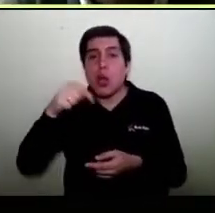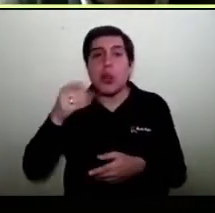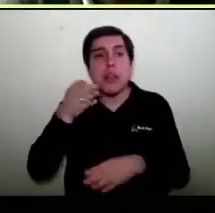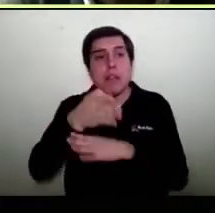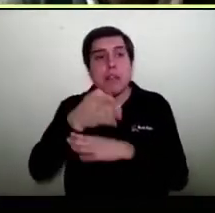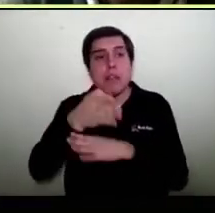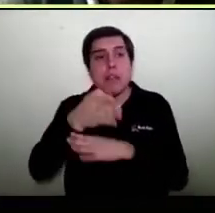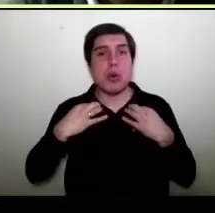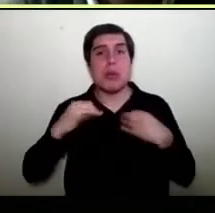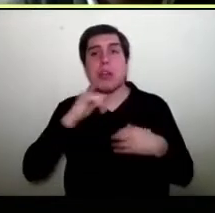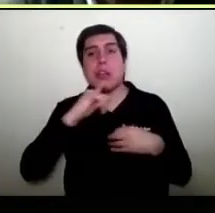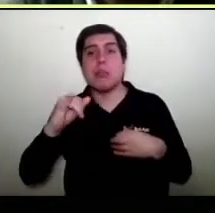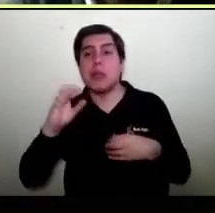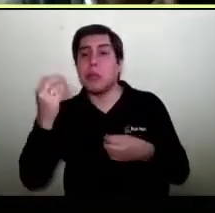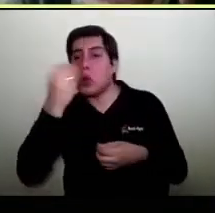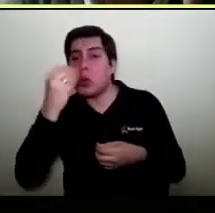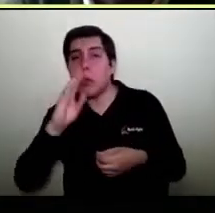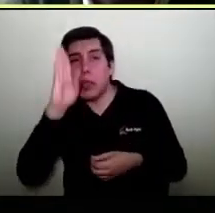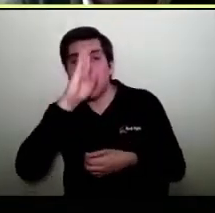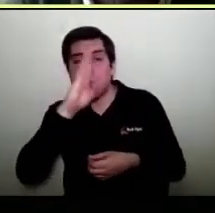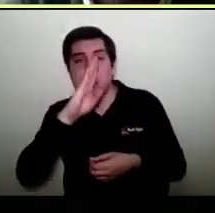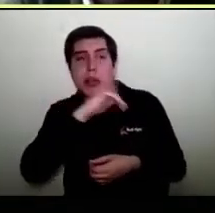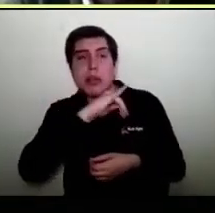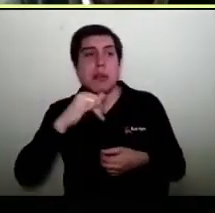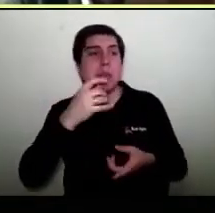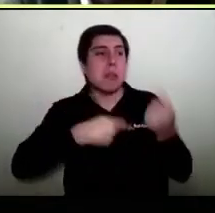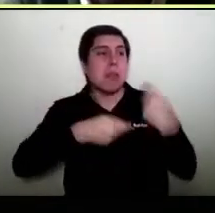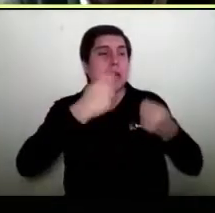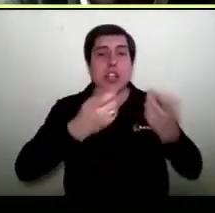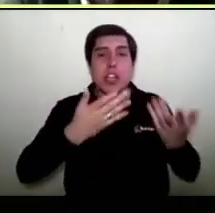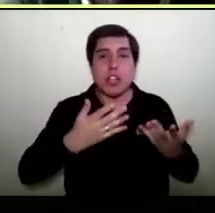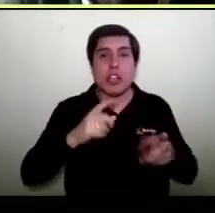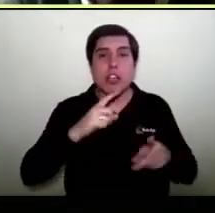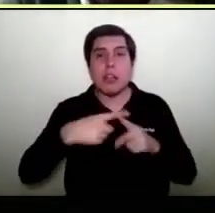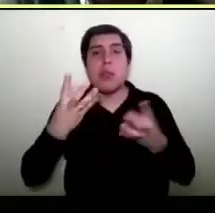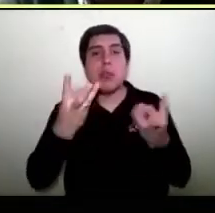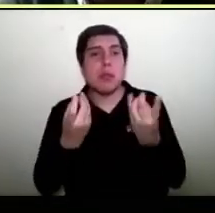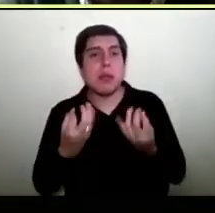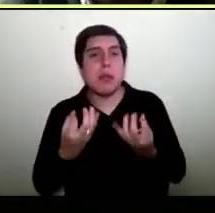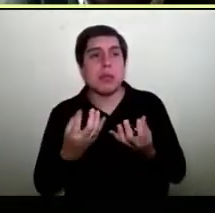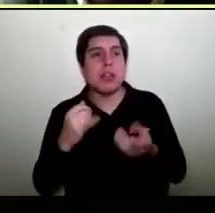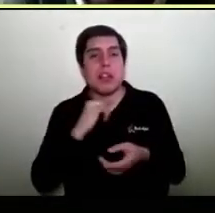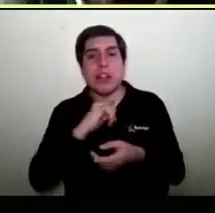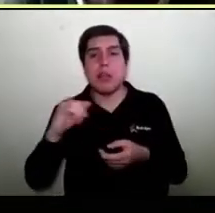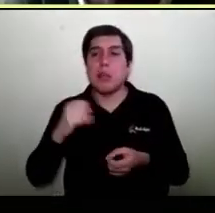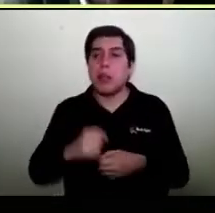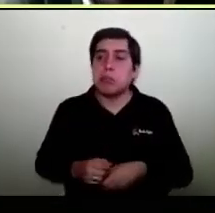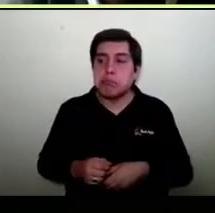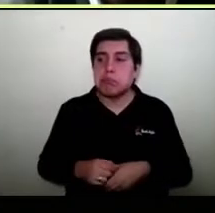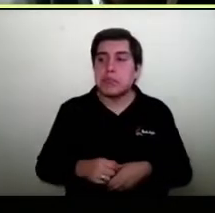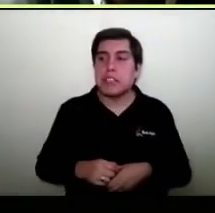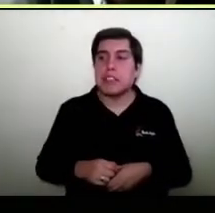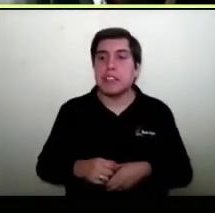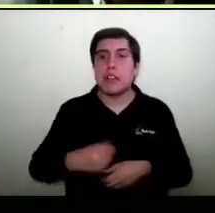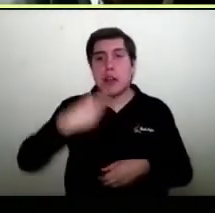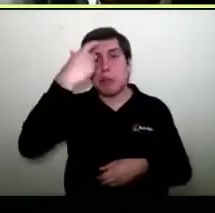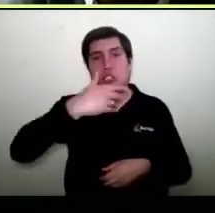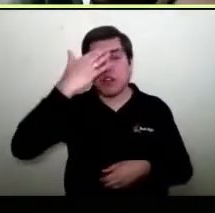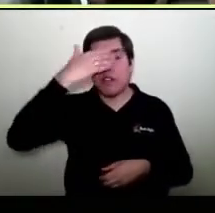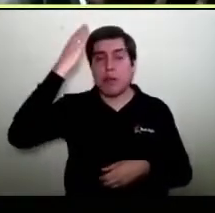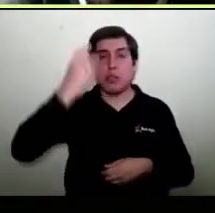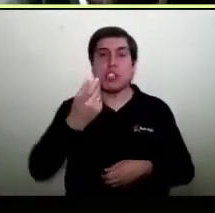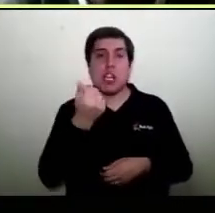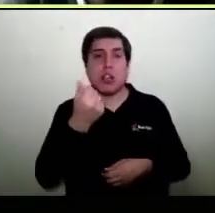mañana vendrán por comida perro, después vendrán por marketing, después buscarán un contador, un experto en economía, un